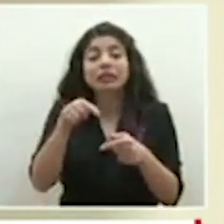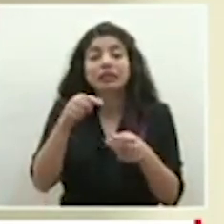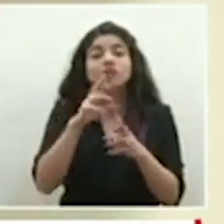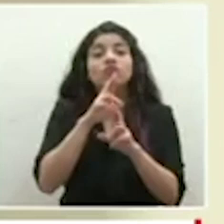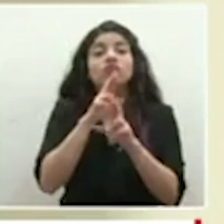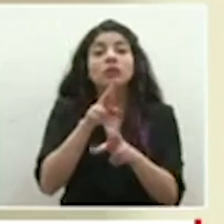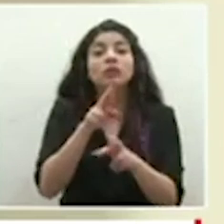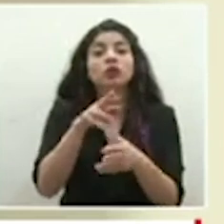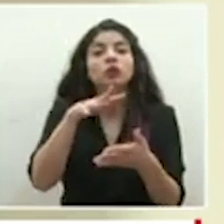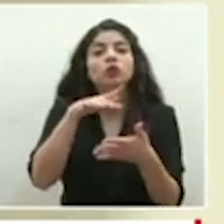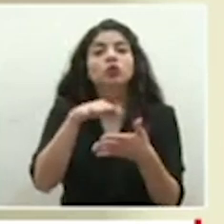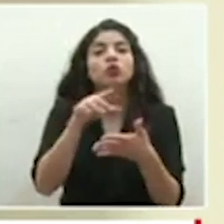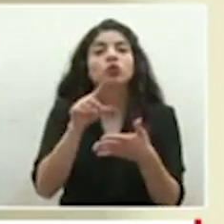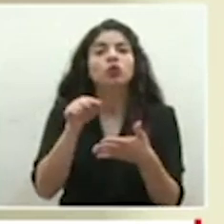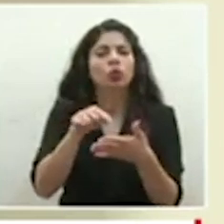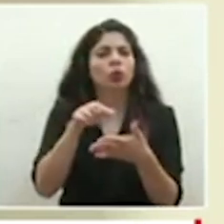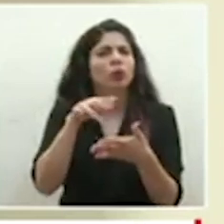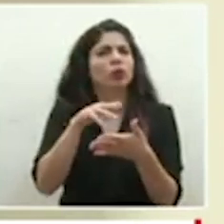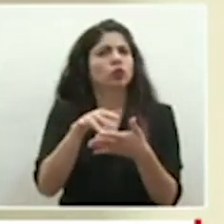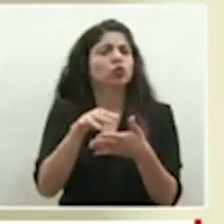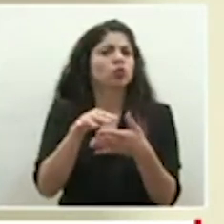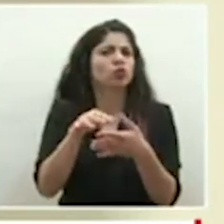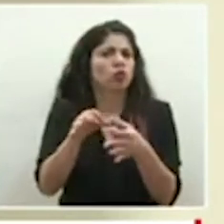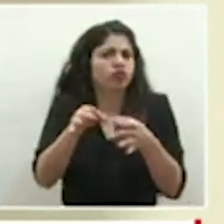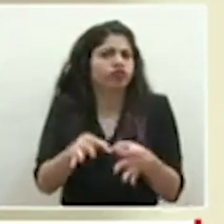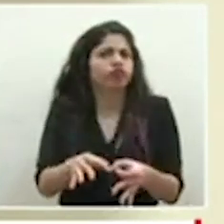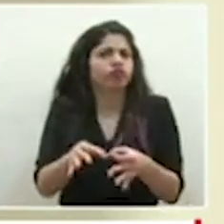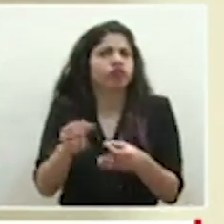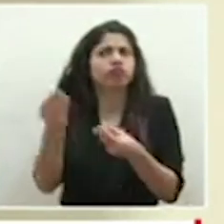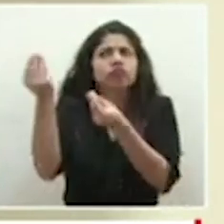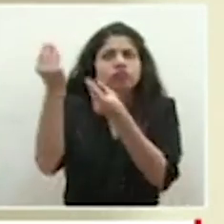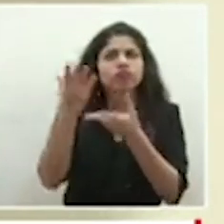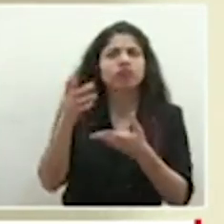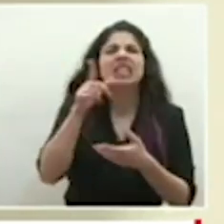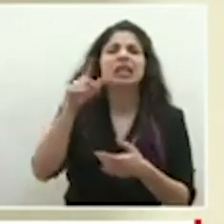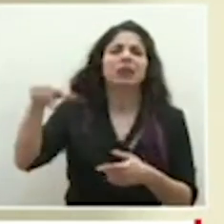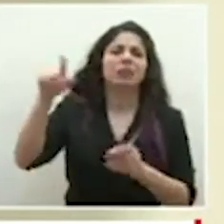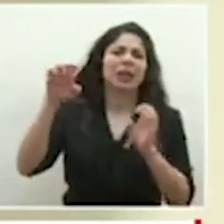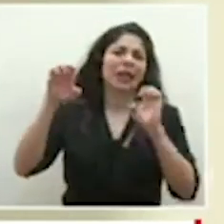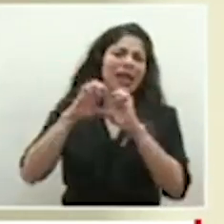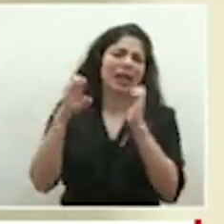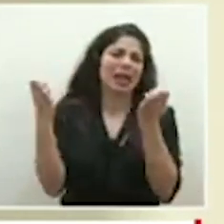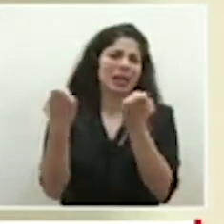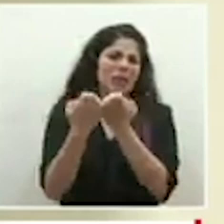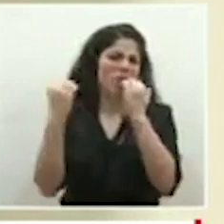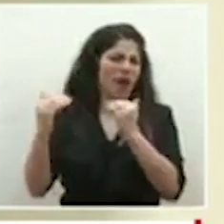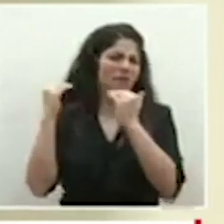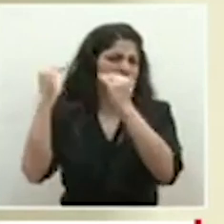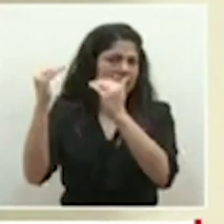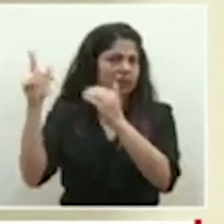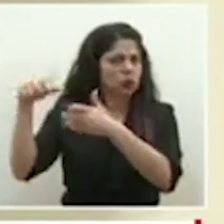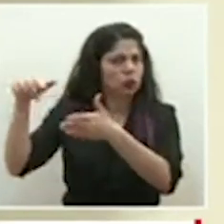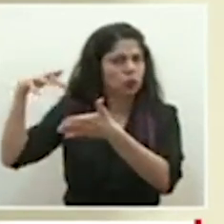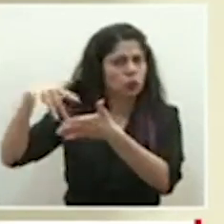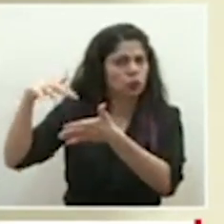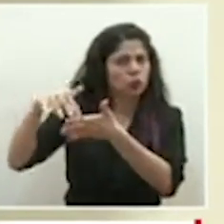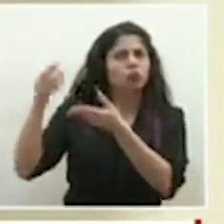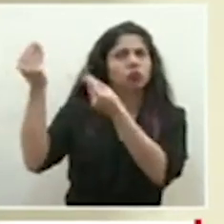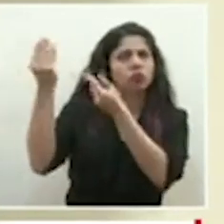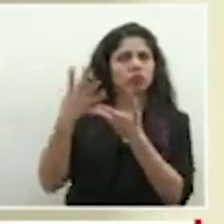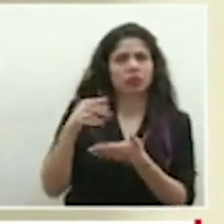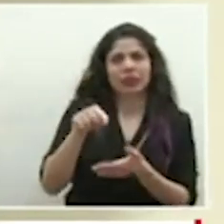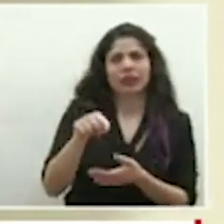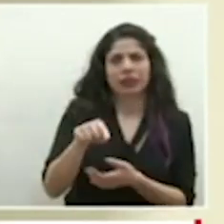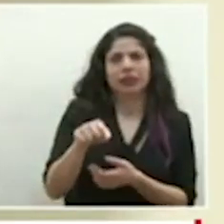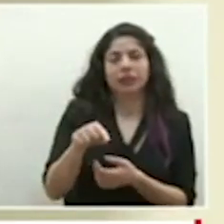son bastante concluyentes, estudios que se han hecho ya con equipos mucho más avanzados, en donde se indica